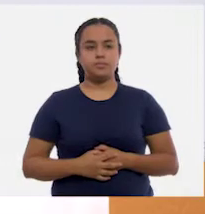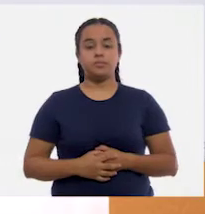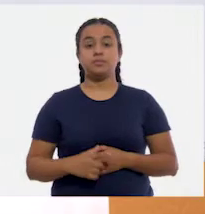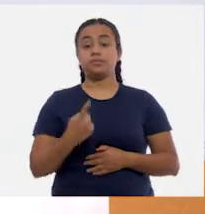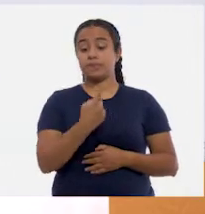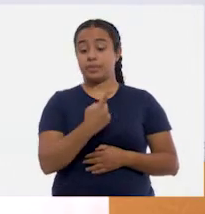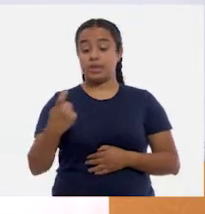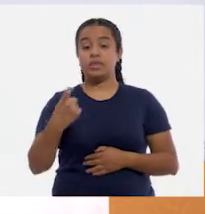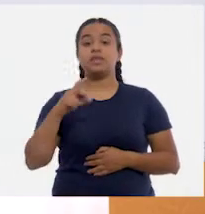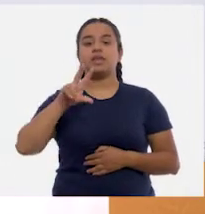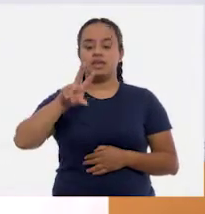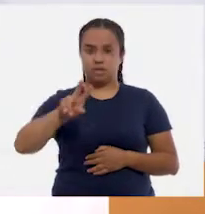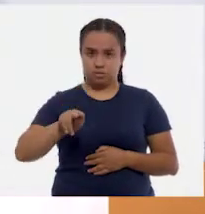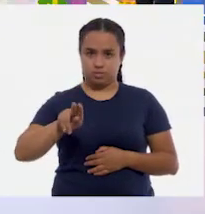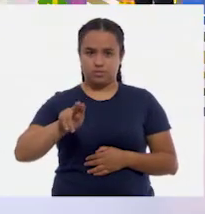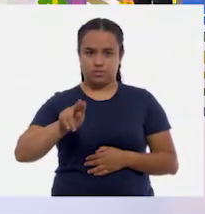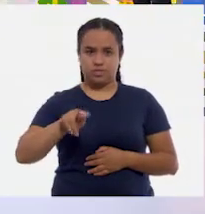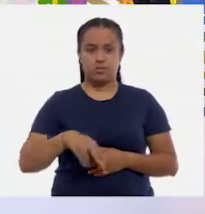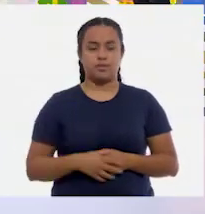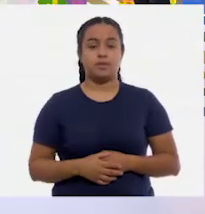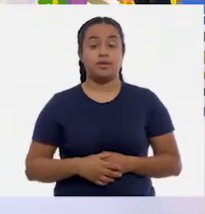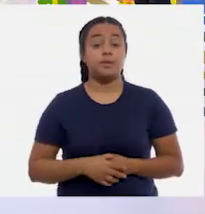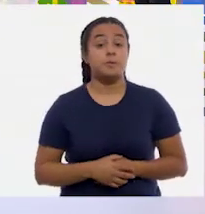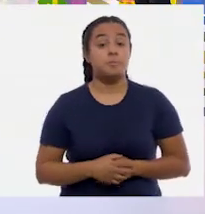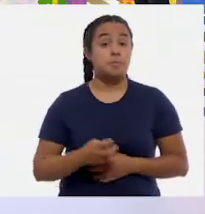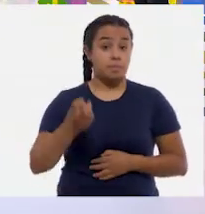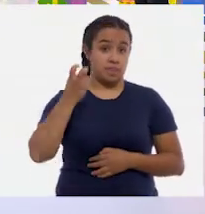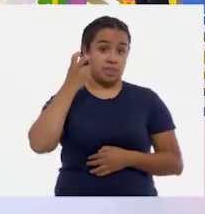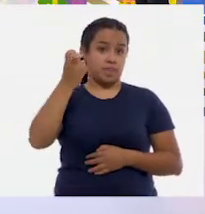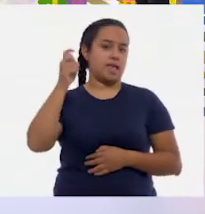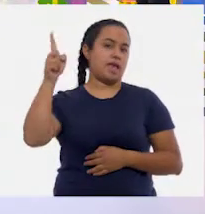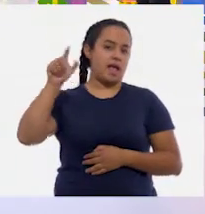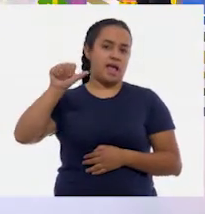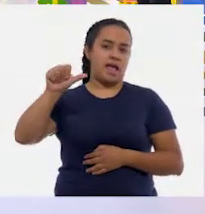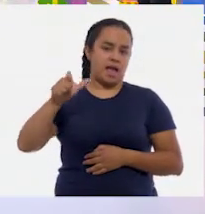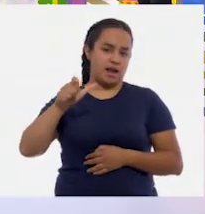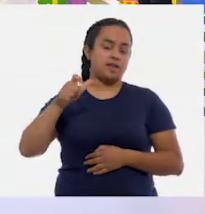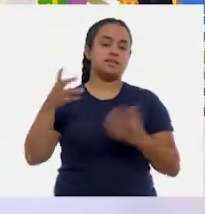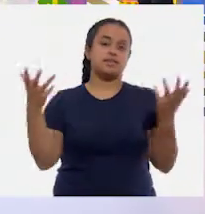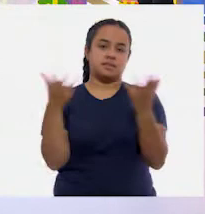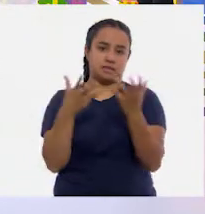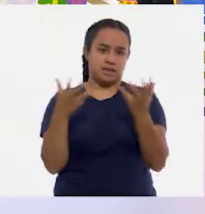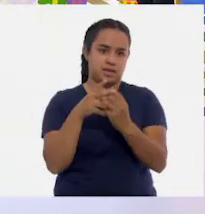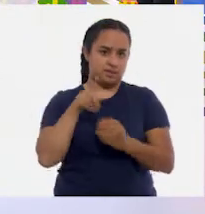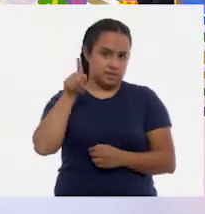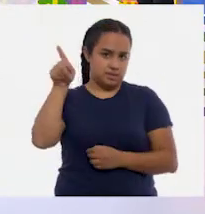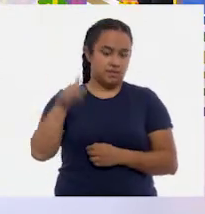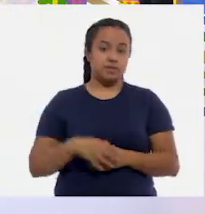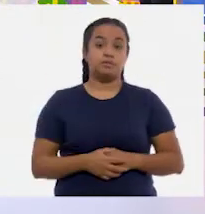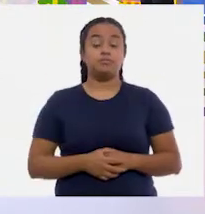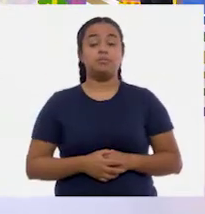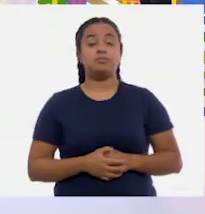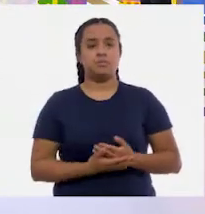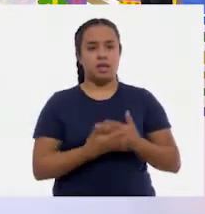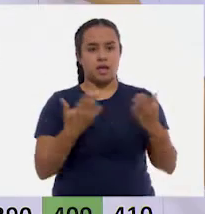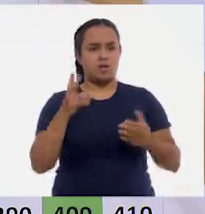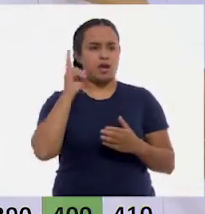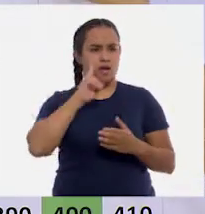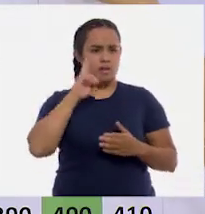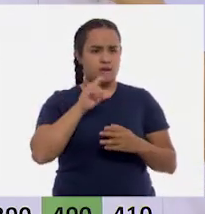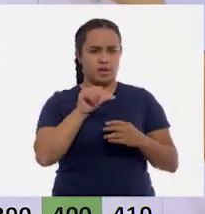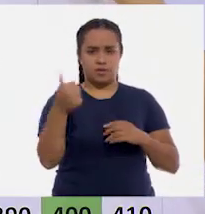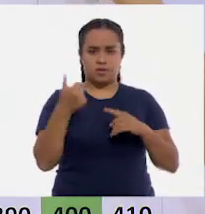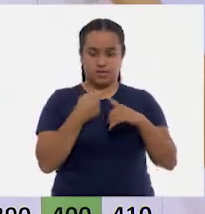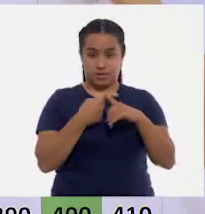se lee ciento ochenta. Y es lo que llegó Ale en el tablero. Vamos a sacar otra diferente.